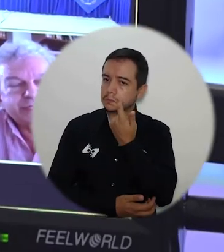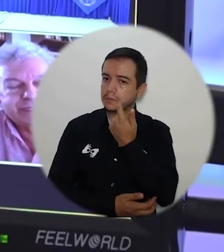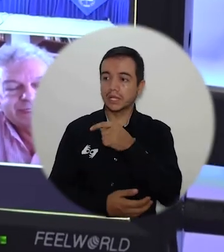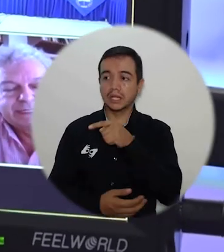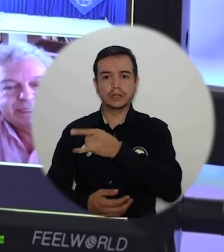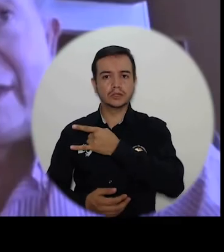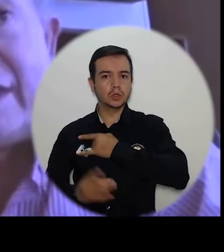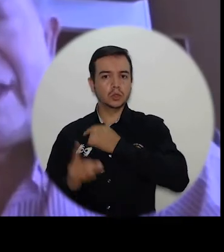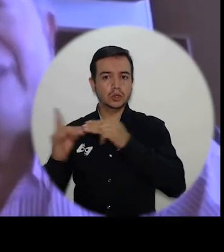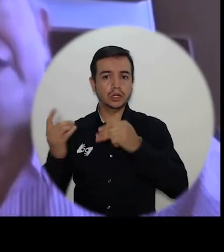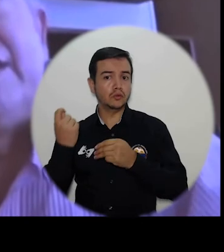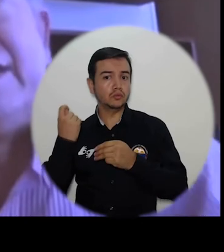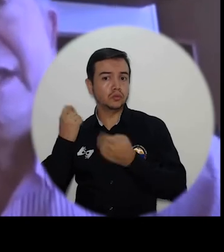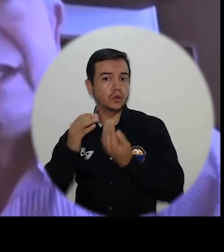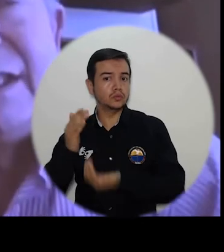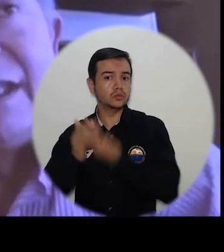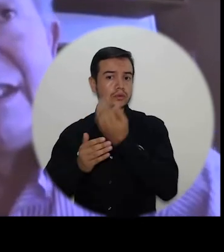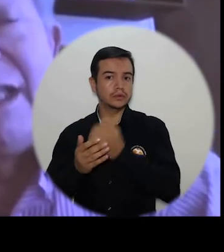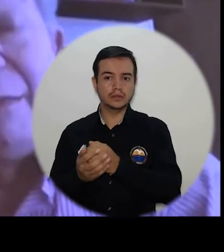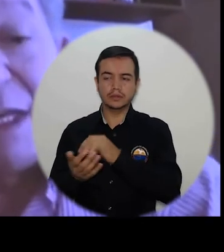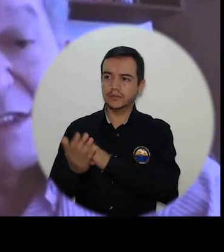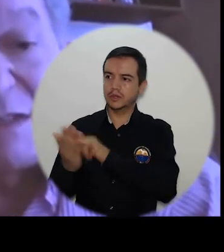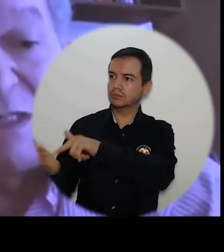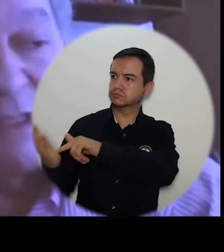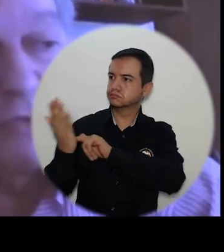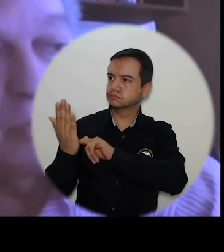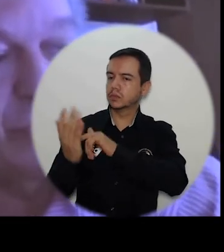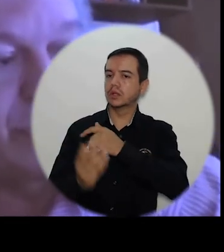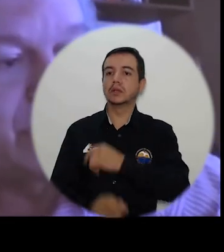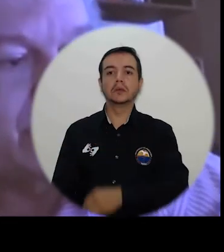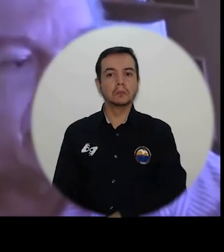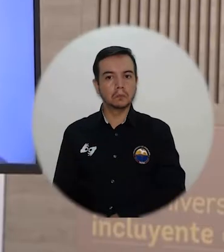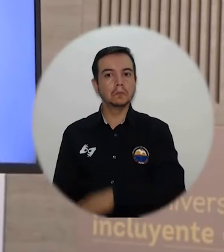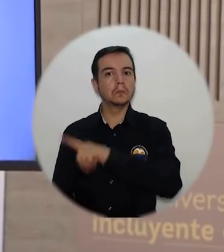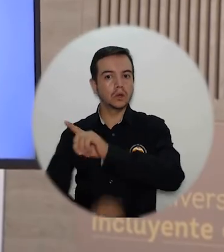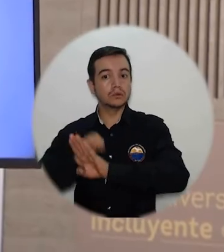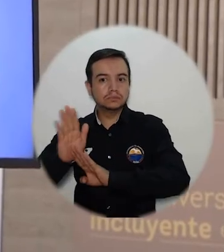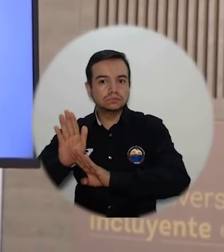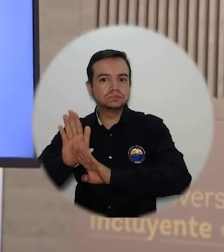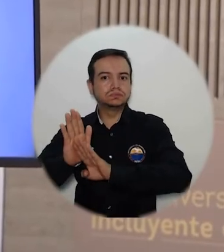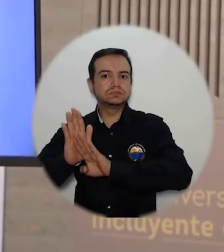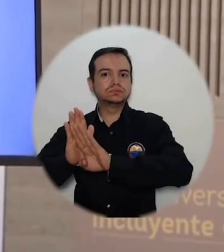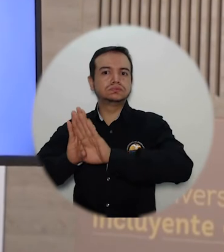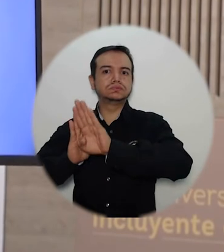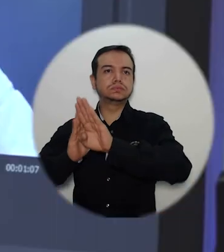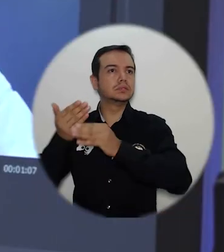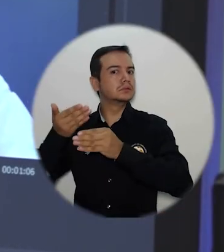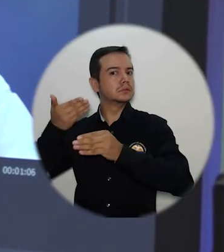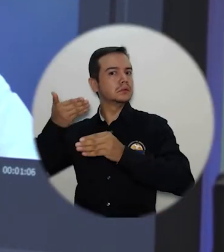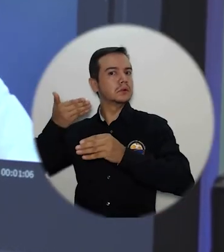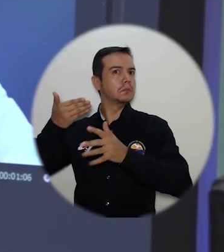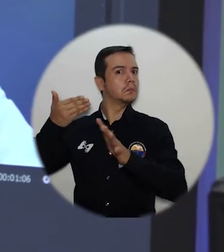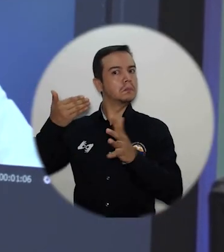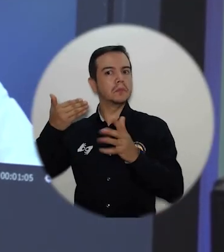suena, ya se siente en el país esta institución universitaria. Los evaluadores destacaron el impacto que